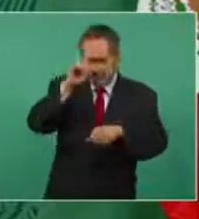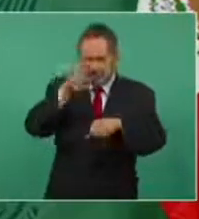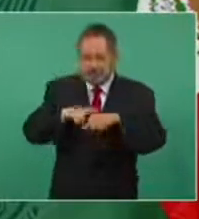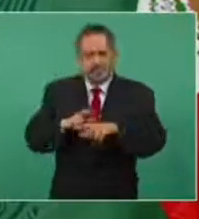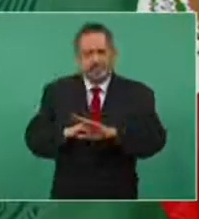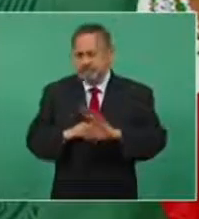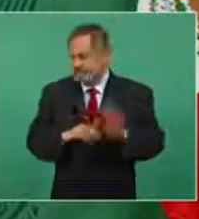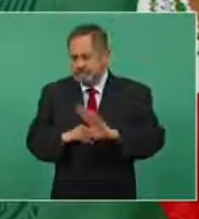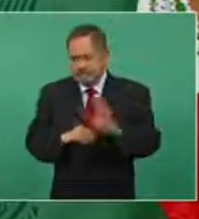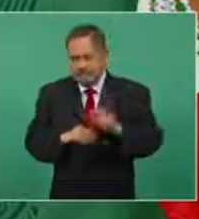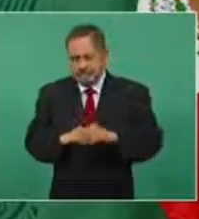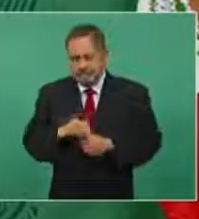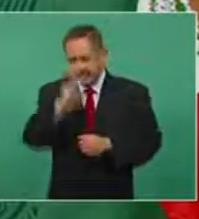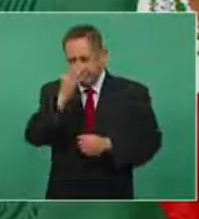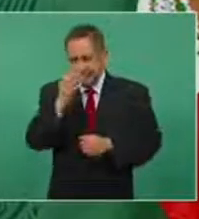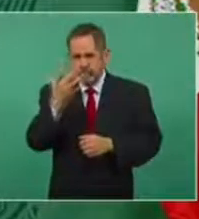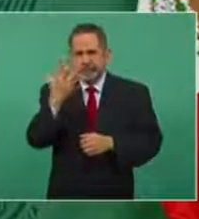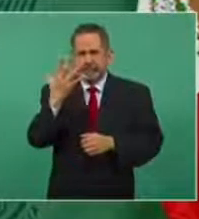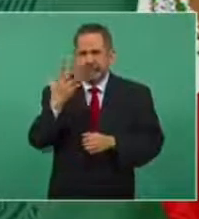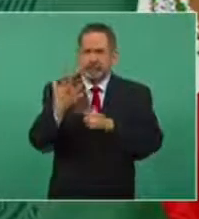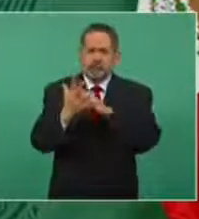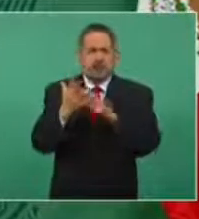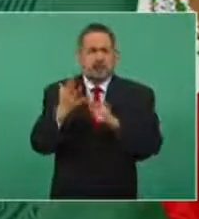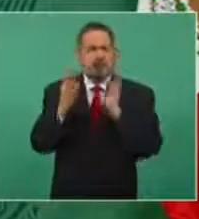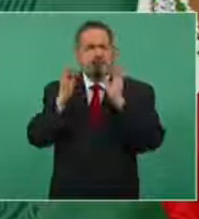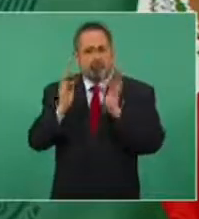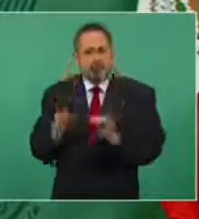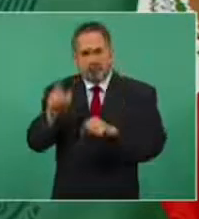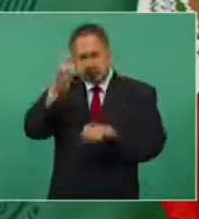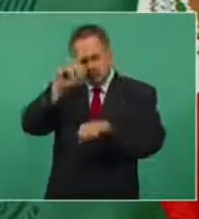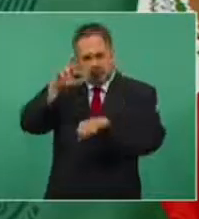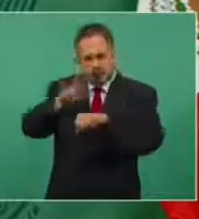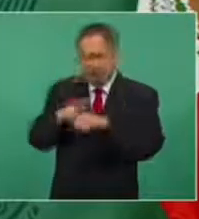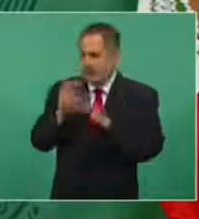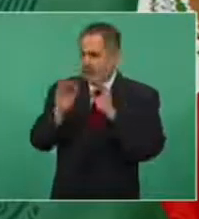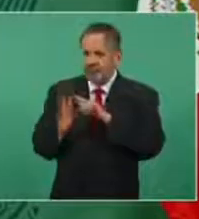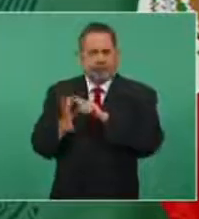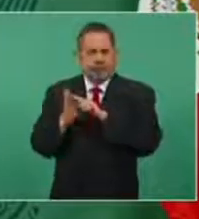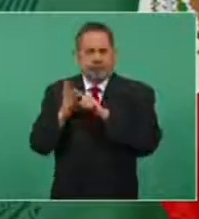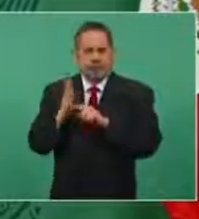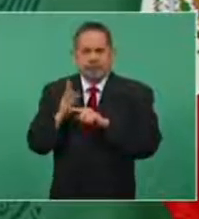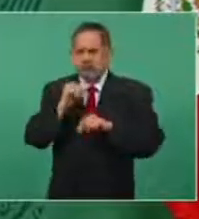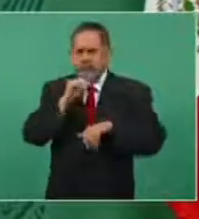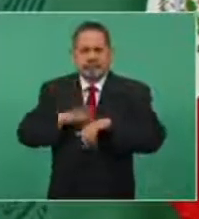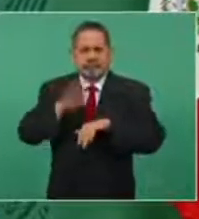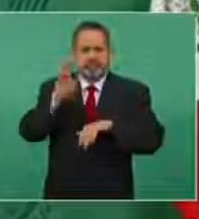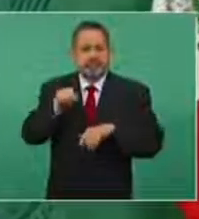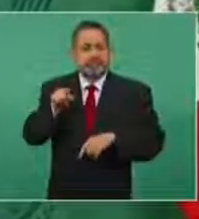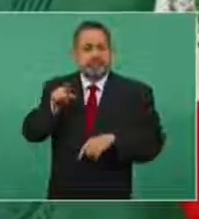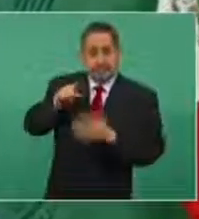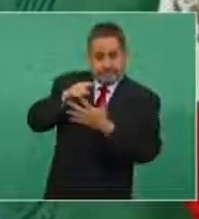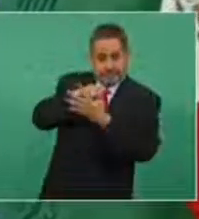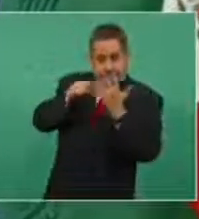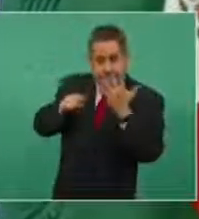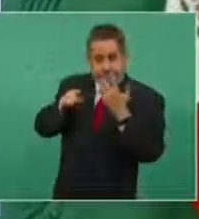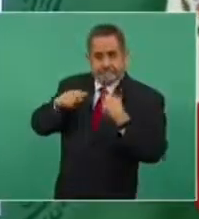ahora nada más quedan cinco formales, que son los que coordina